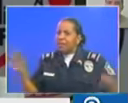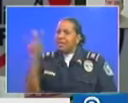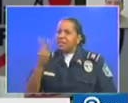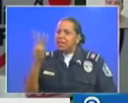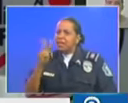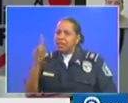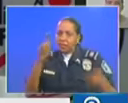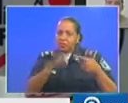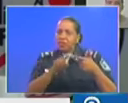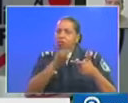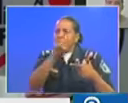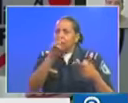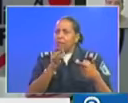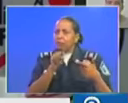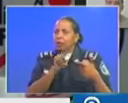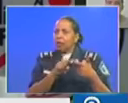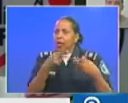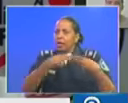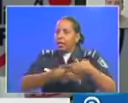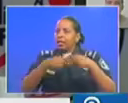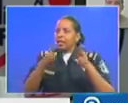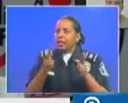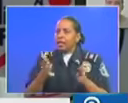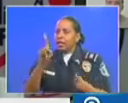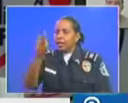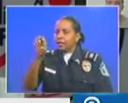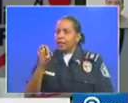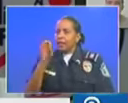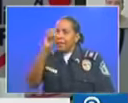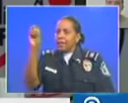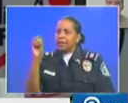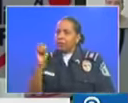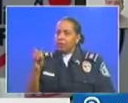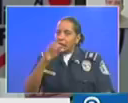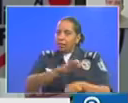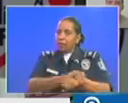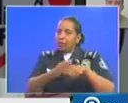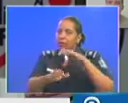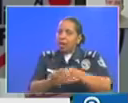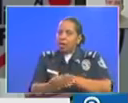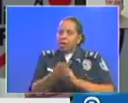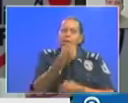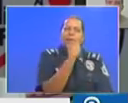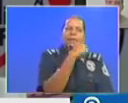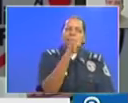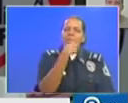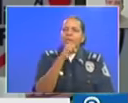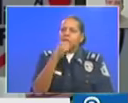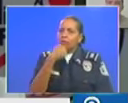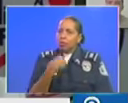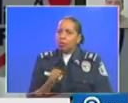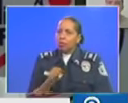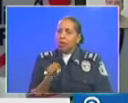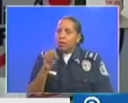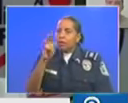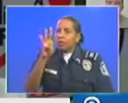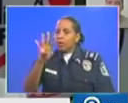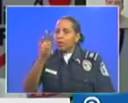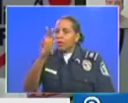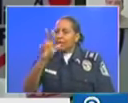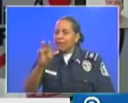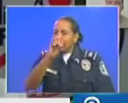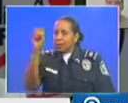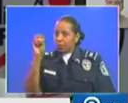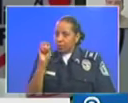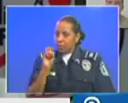en Herrera del 100% de los capturados por incumplir la cuarentena solo el 43% son